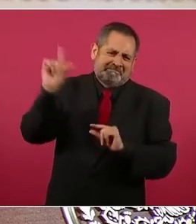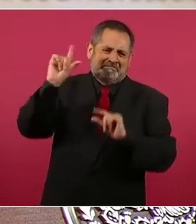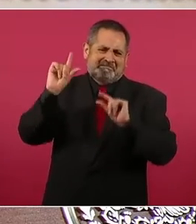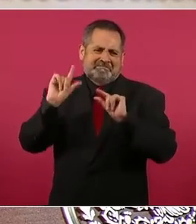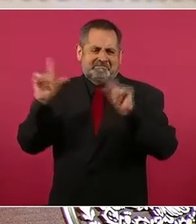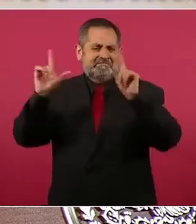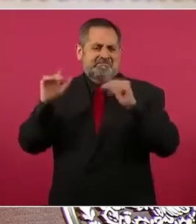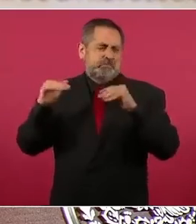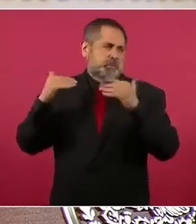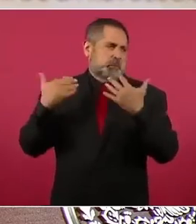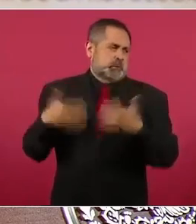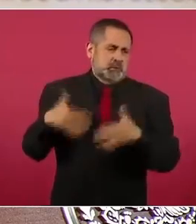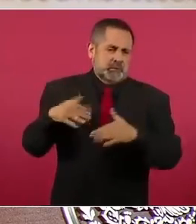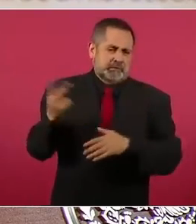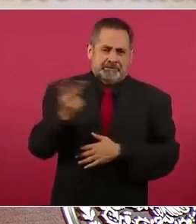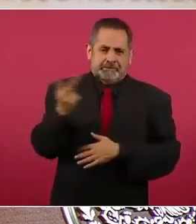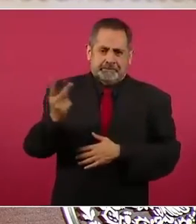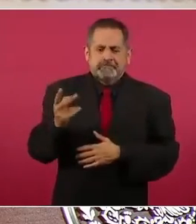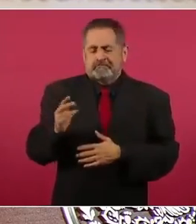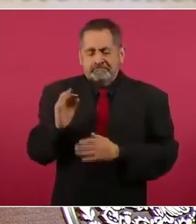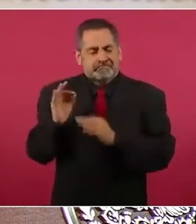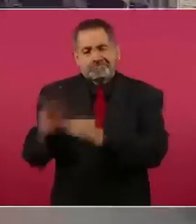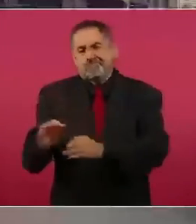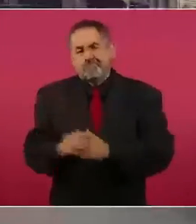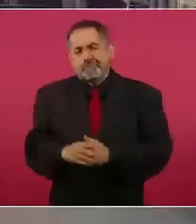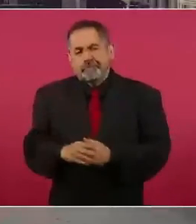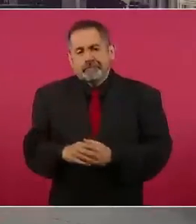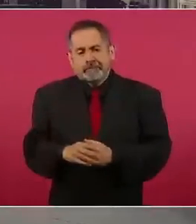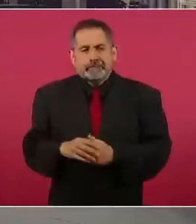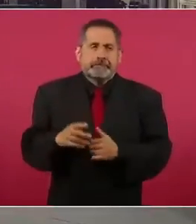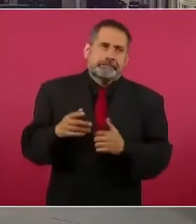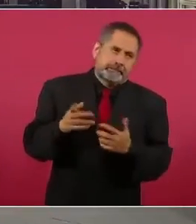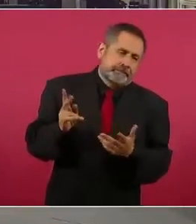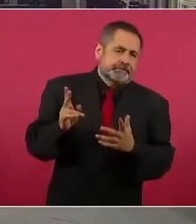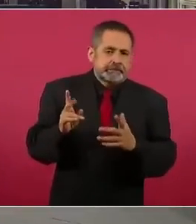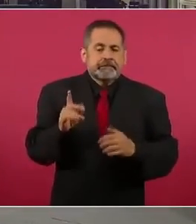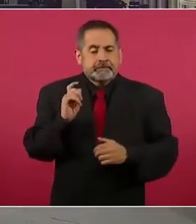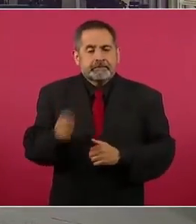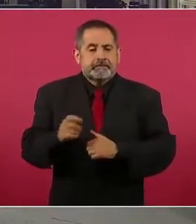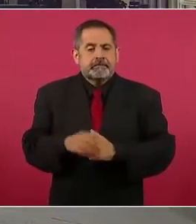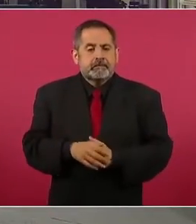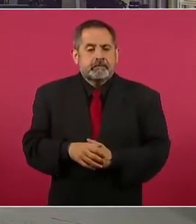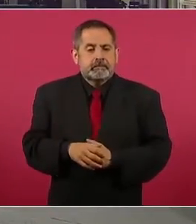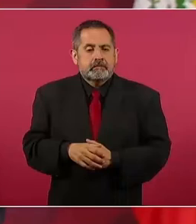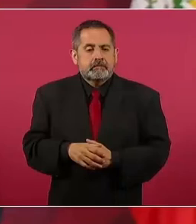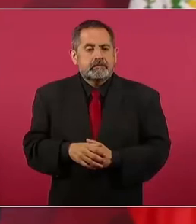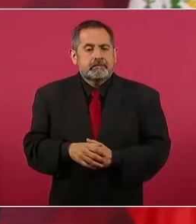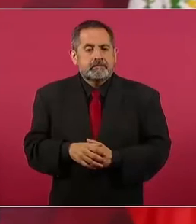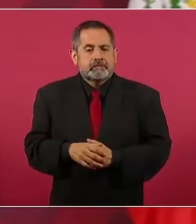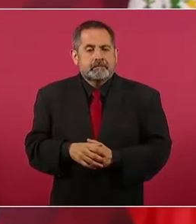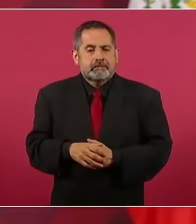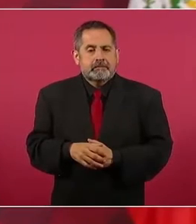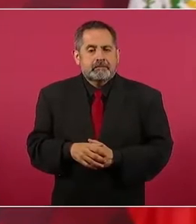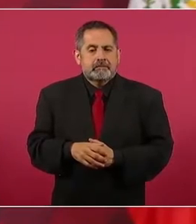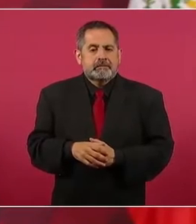Nada más que suele pasar de